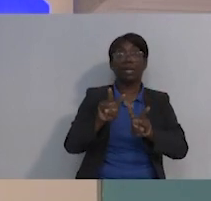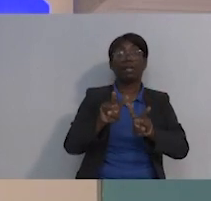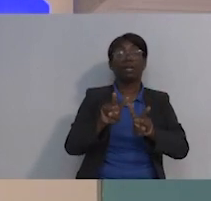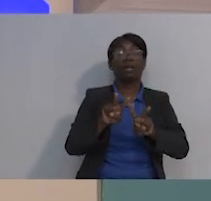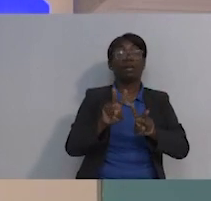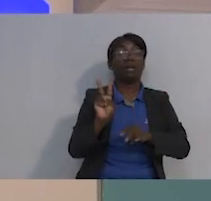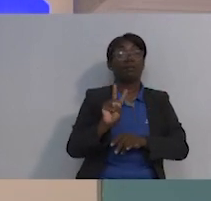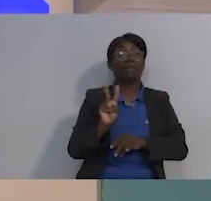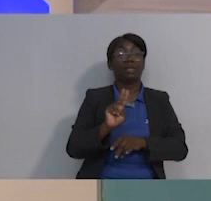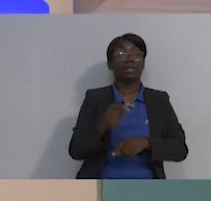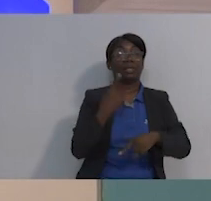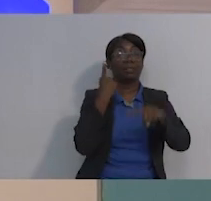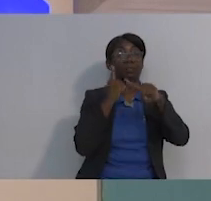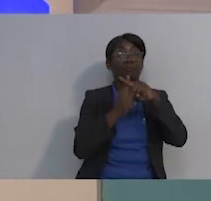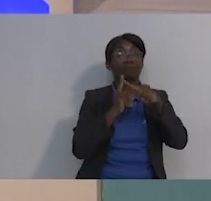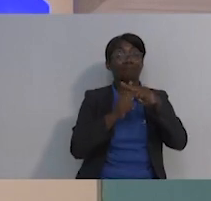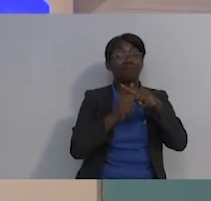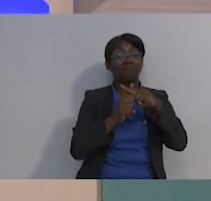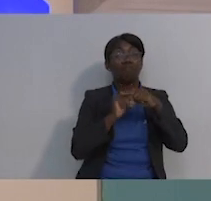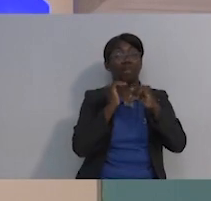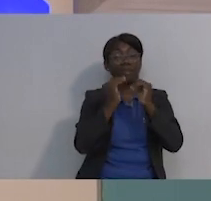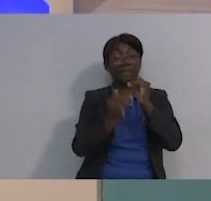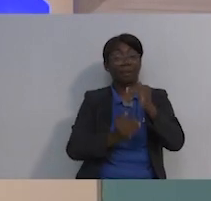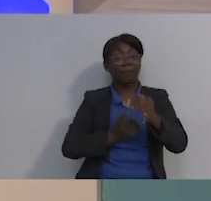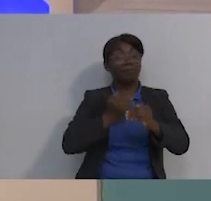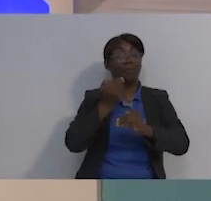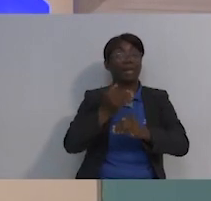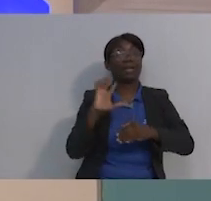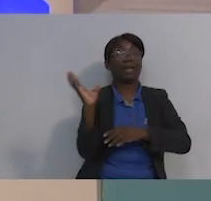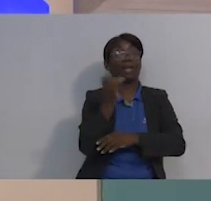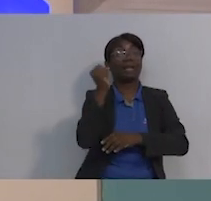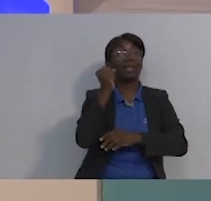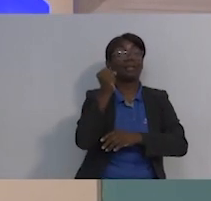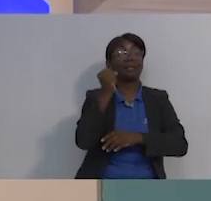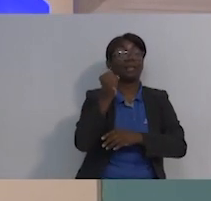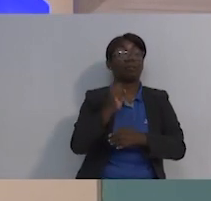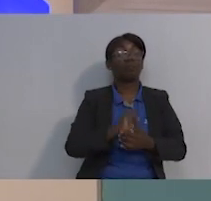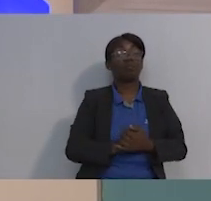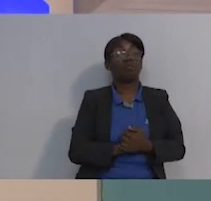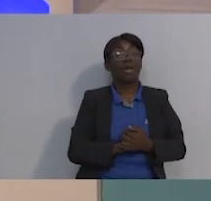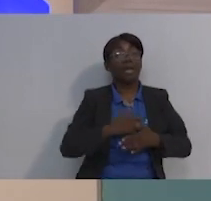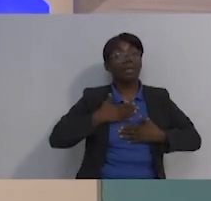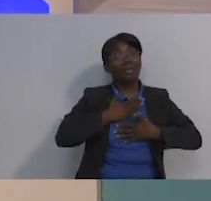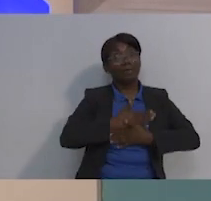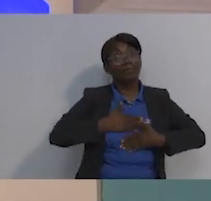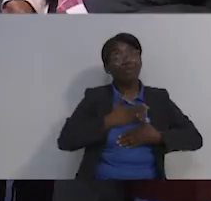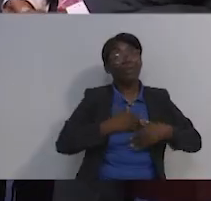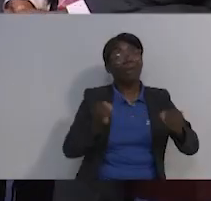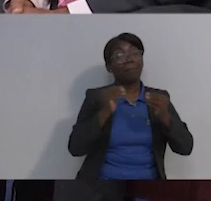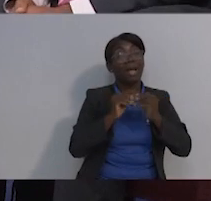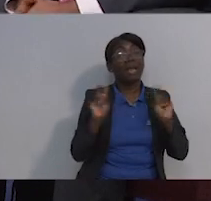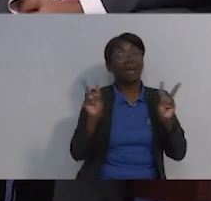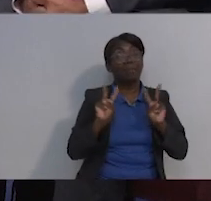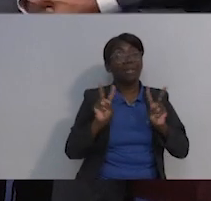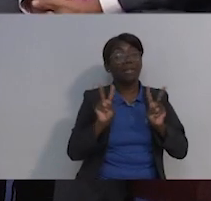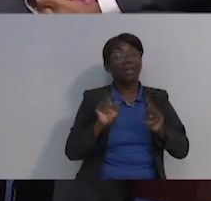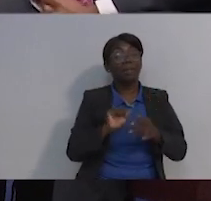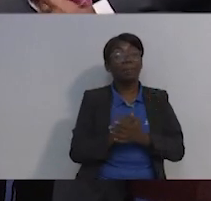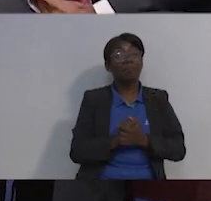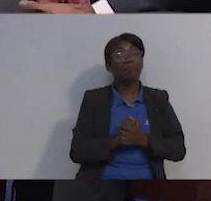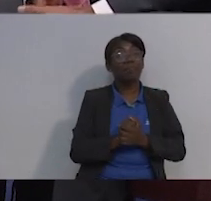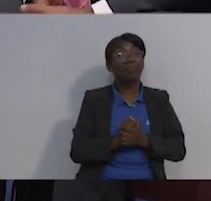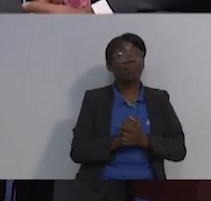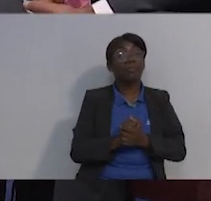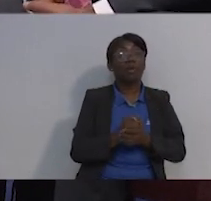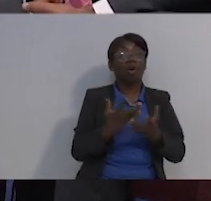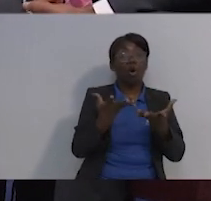Entonces disfruta más de la vida y todo, y esto es lo que nosotros hemos querido hacer con este programa, dedicarlo, y